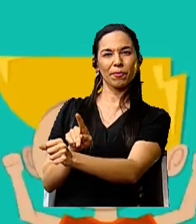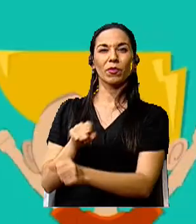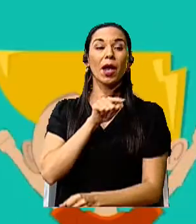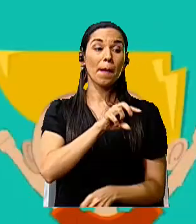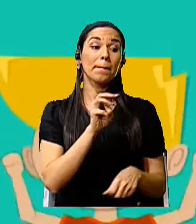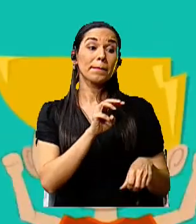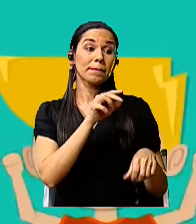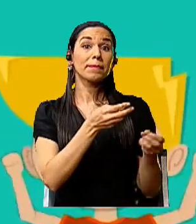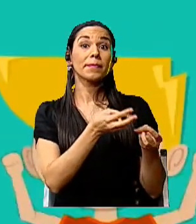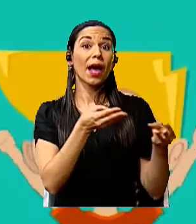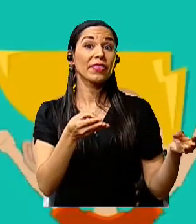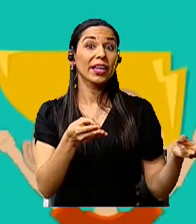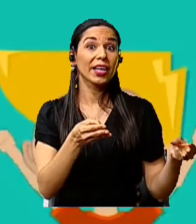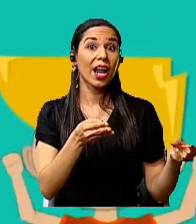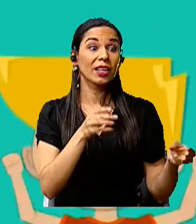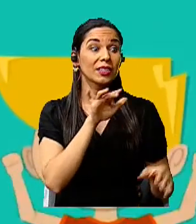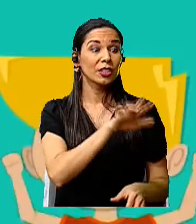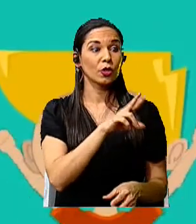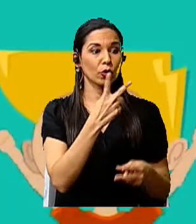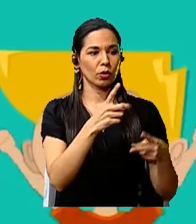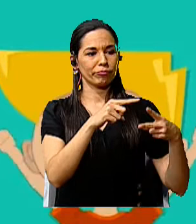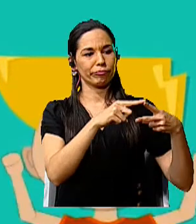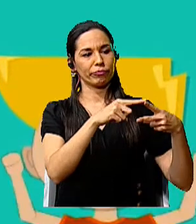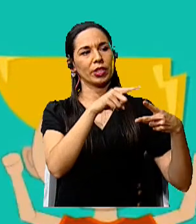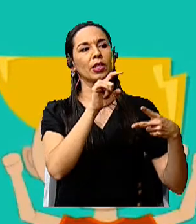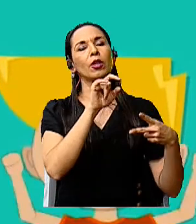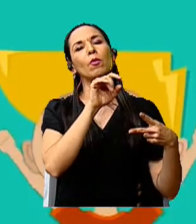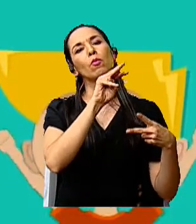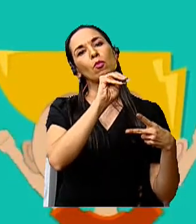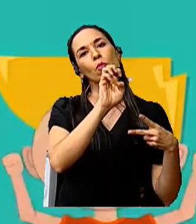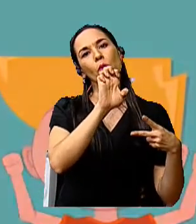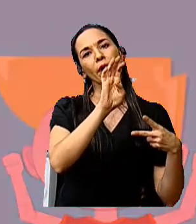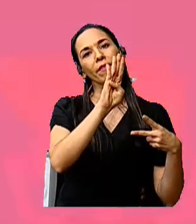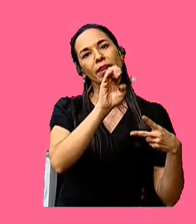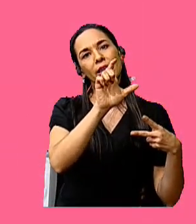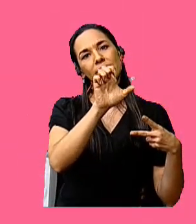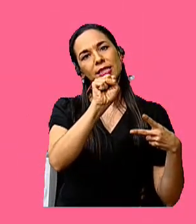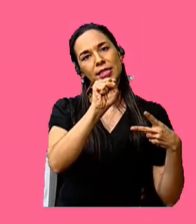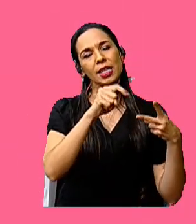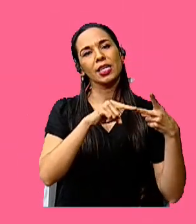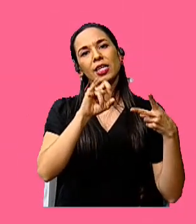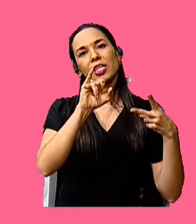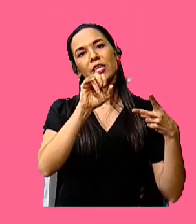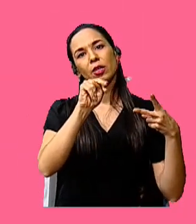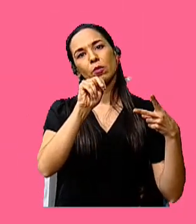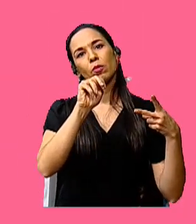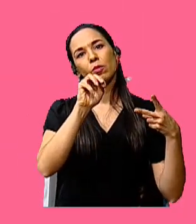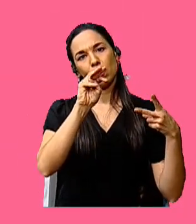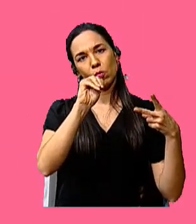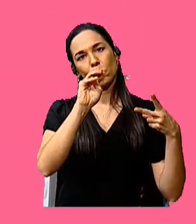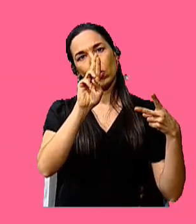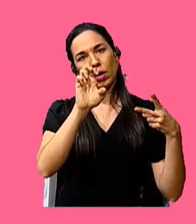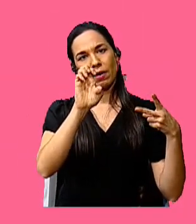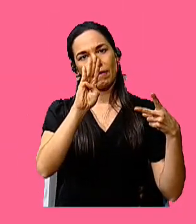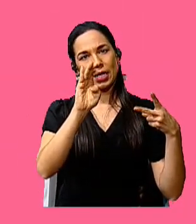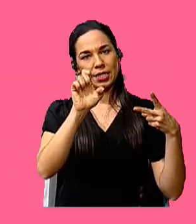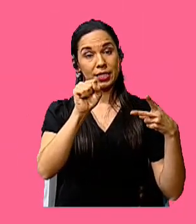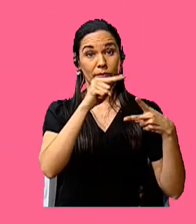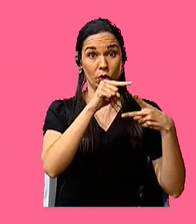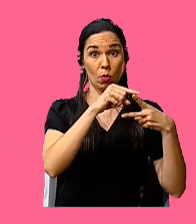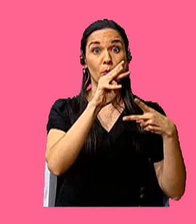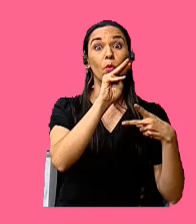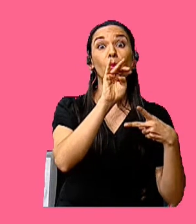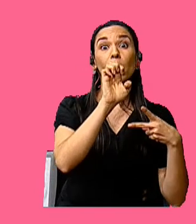se divide en dos, inmuebles e inmuebles. Dentro de los muebles podemos encontrar